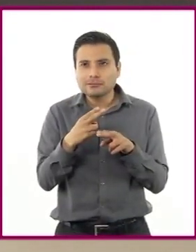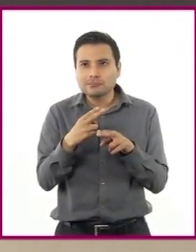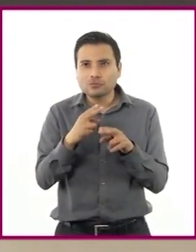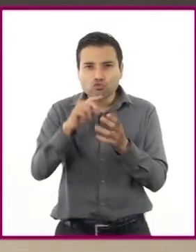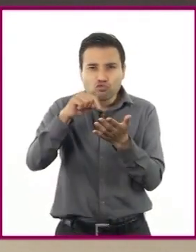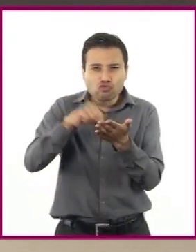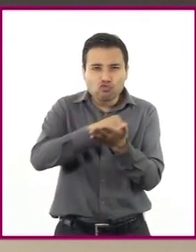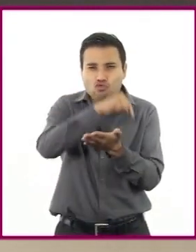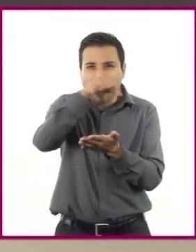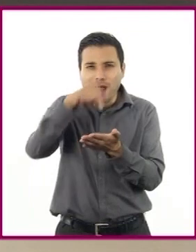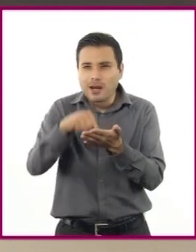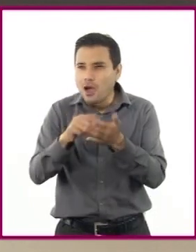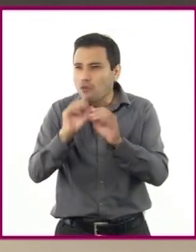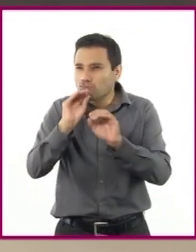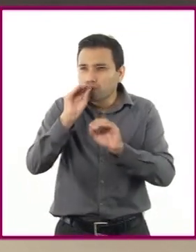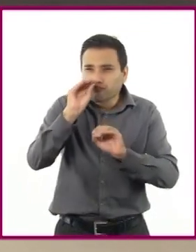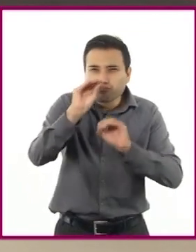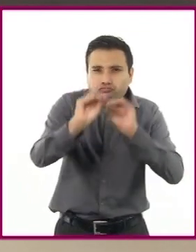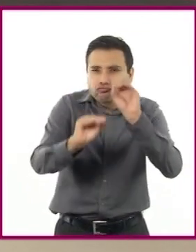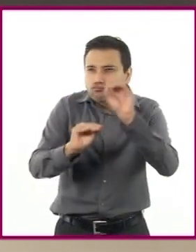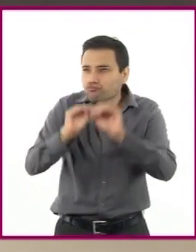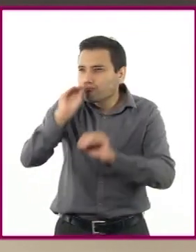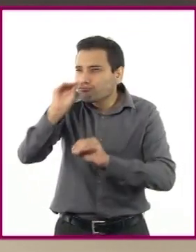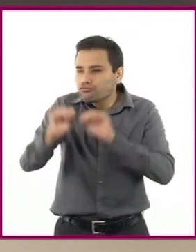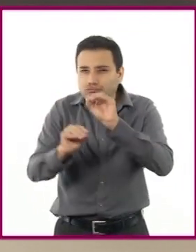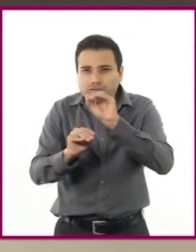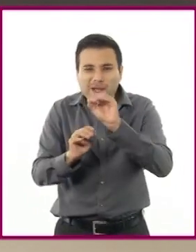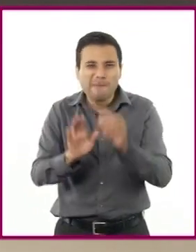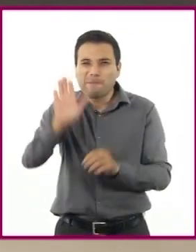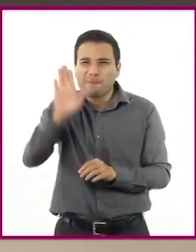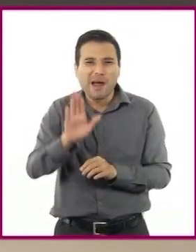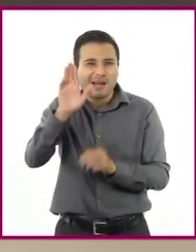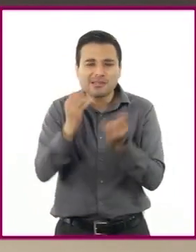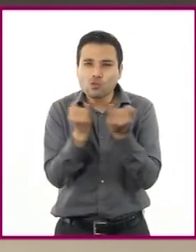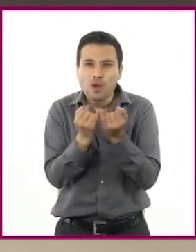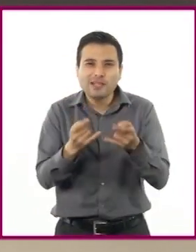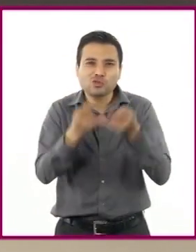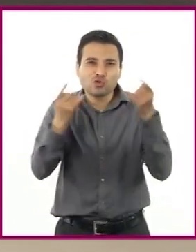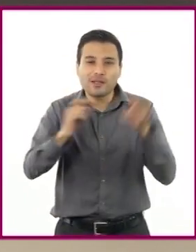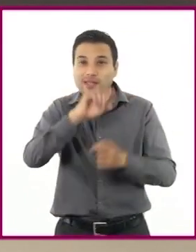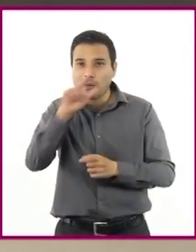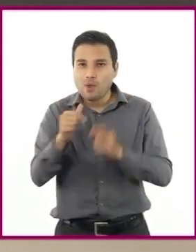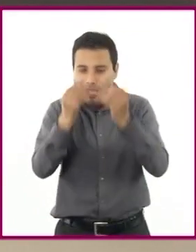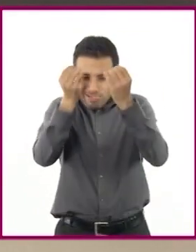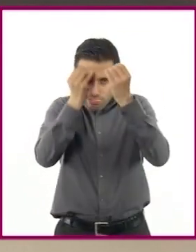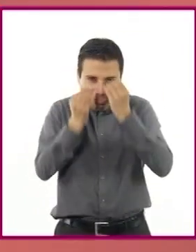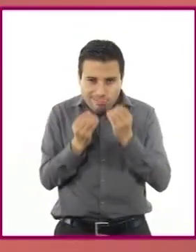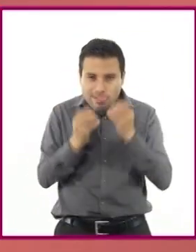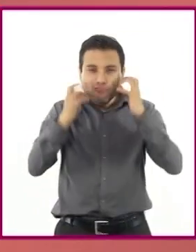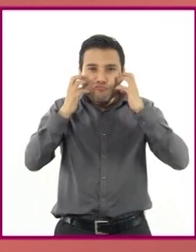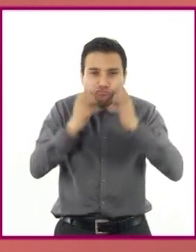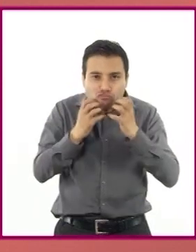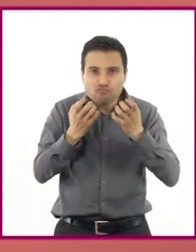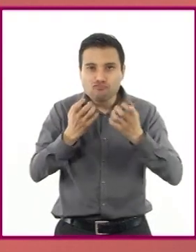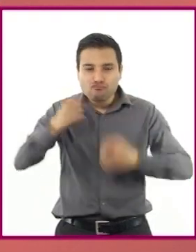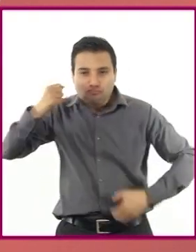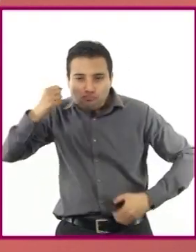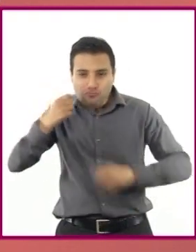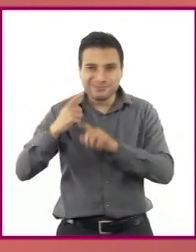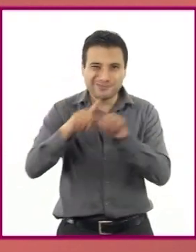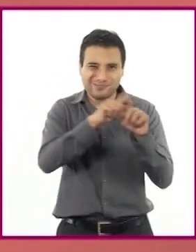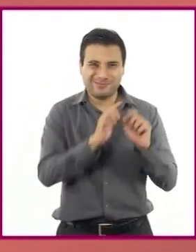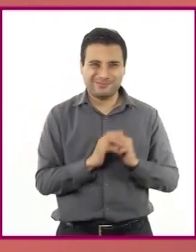la historia original. También repartíamos a los personajes y nos caracterizábamos como ellos. Por ejemplo,